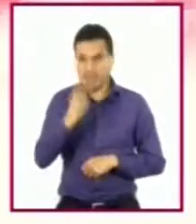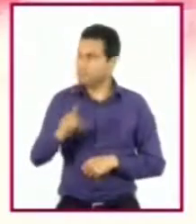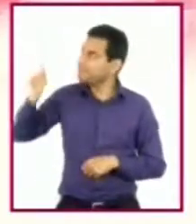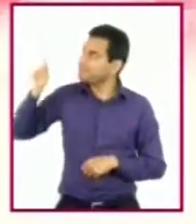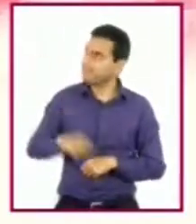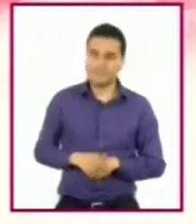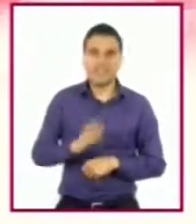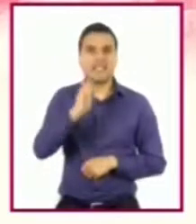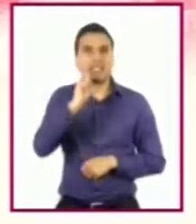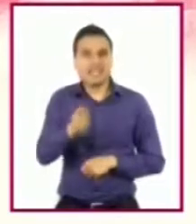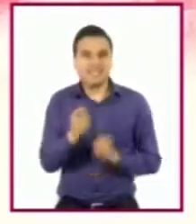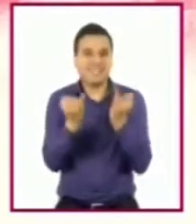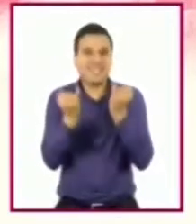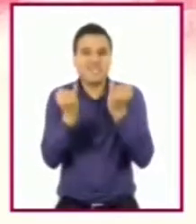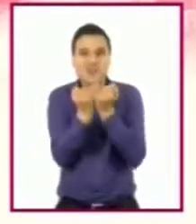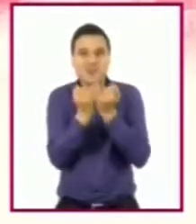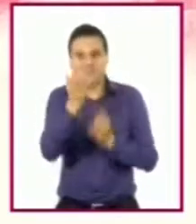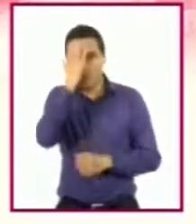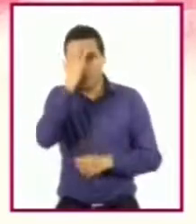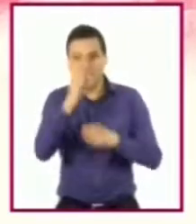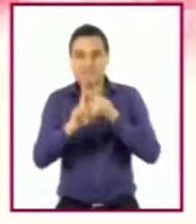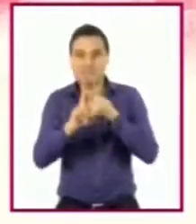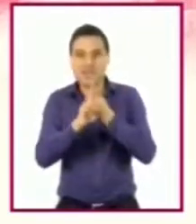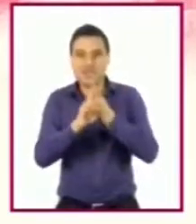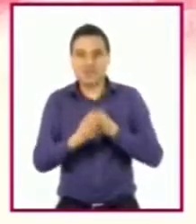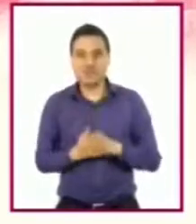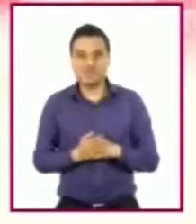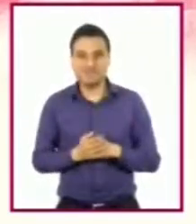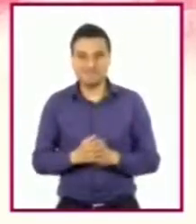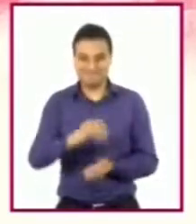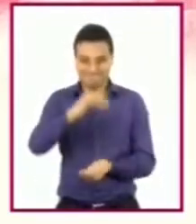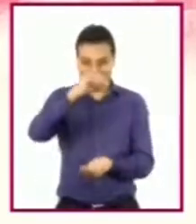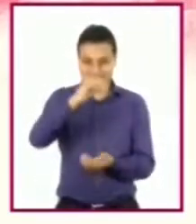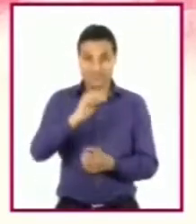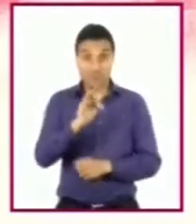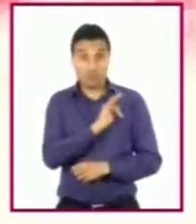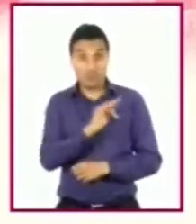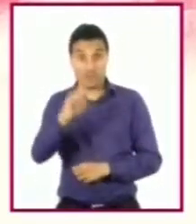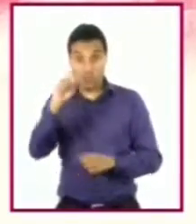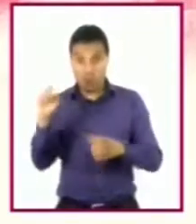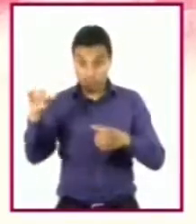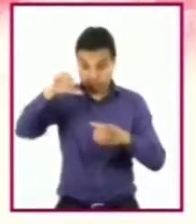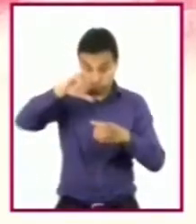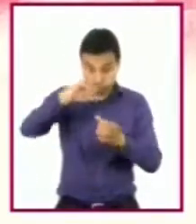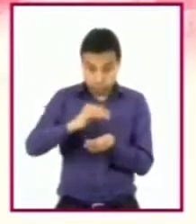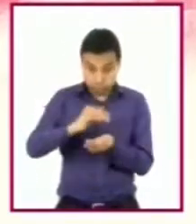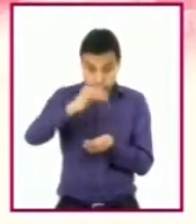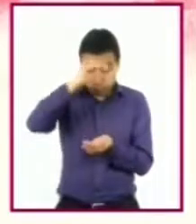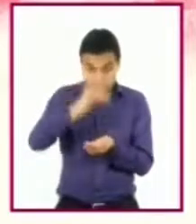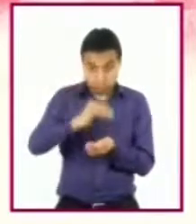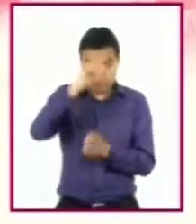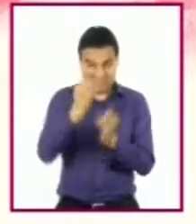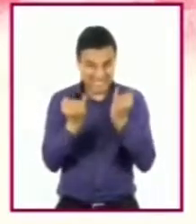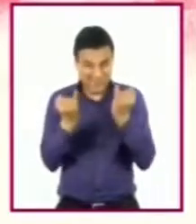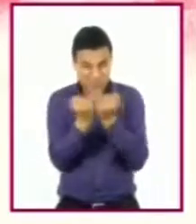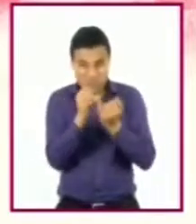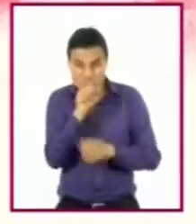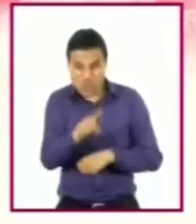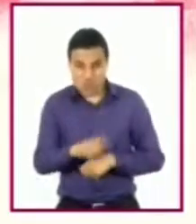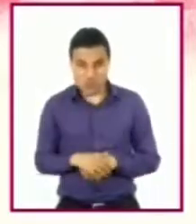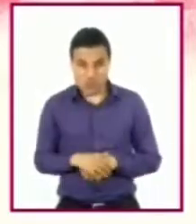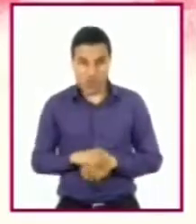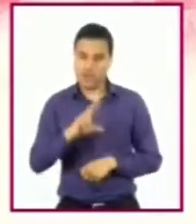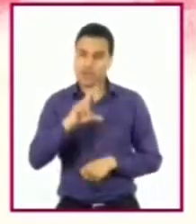los recipientes, que almacenan sólidos y líquidos? No, Vero. Esa es la definición de